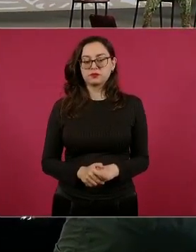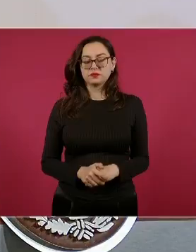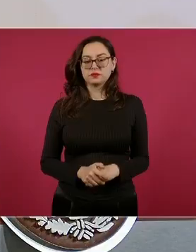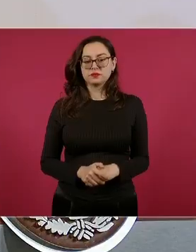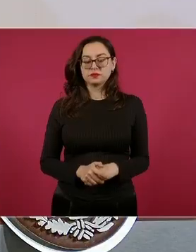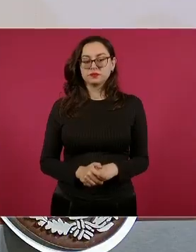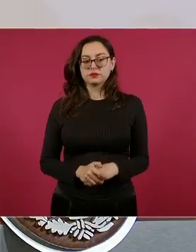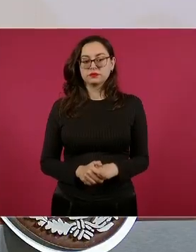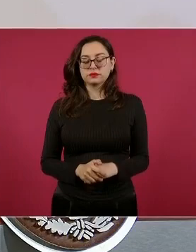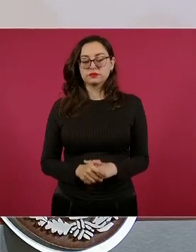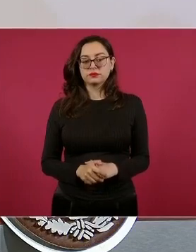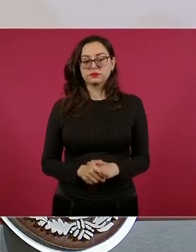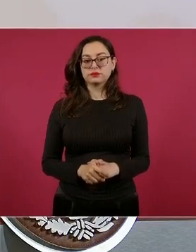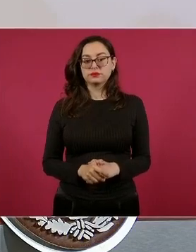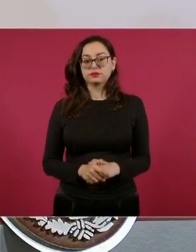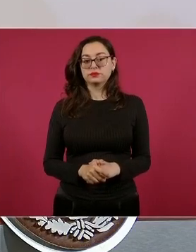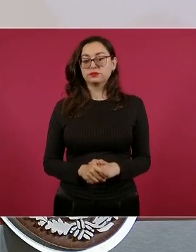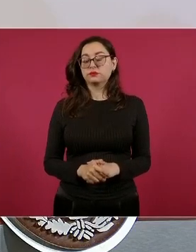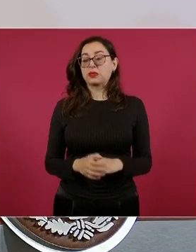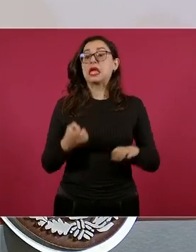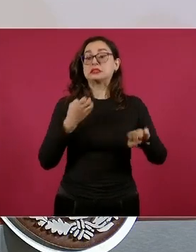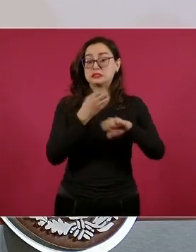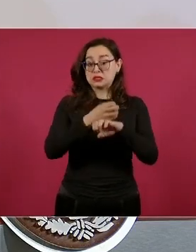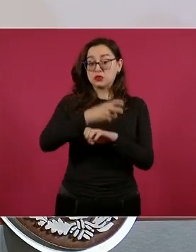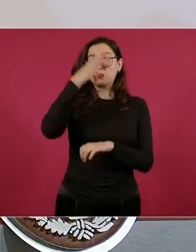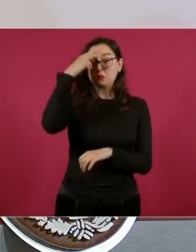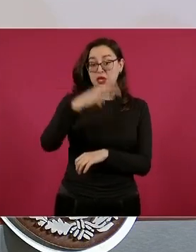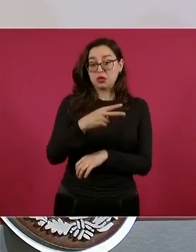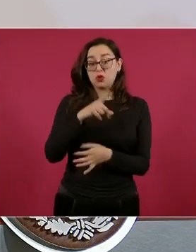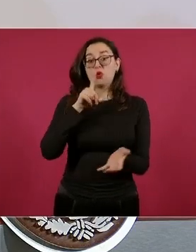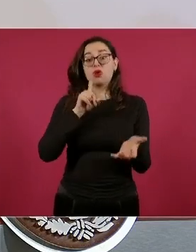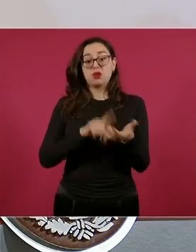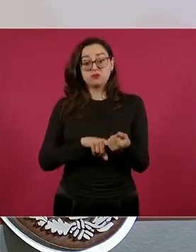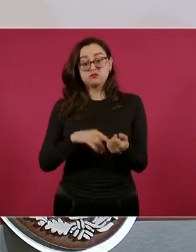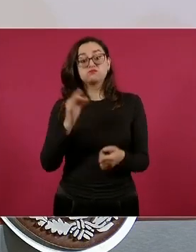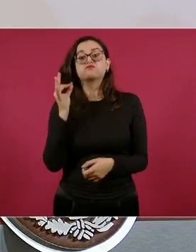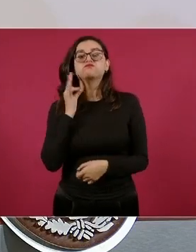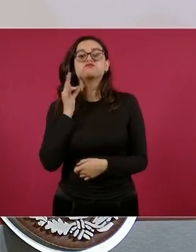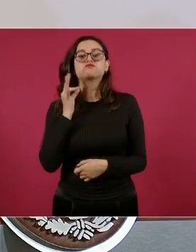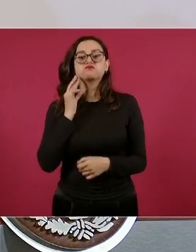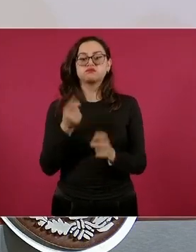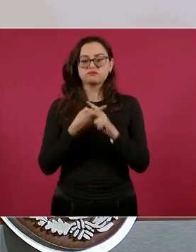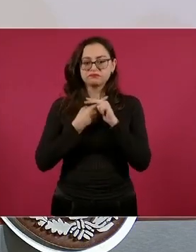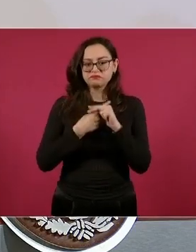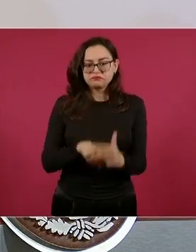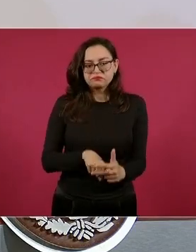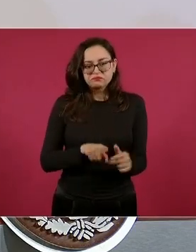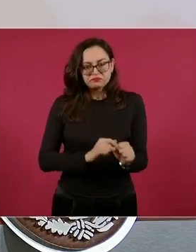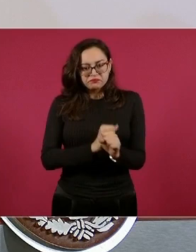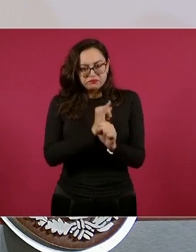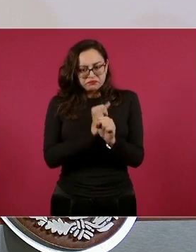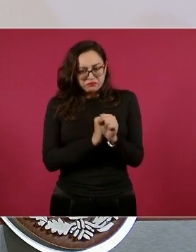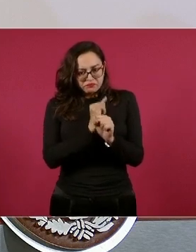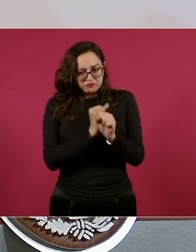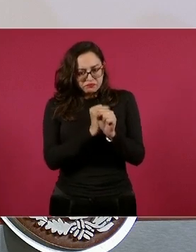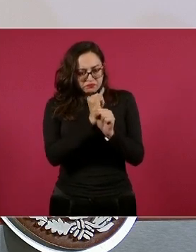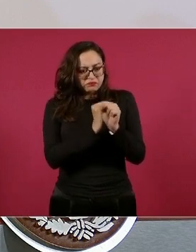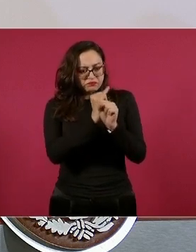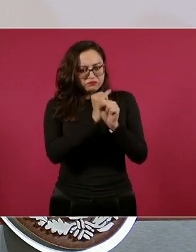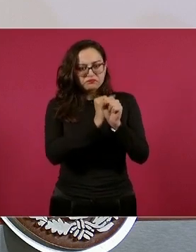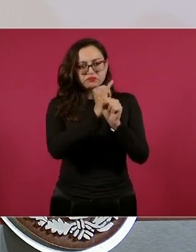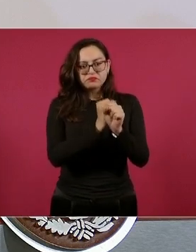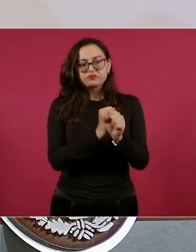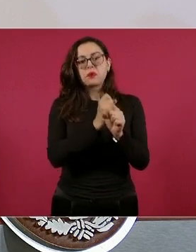Fiscalía del Estado de México, hay una colaboración por parte de